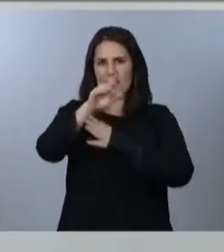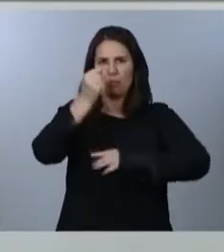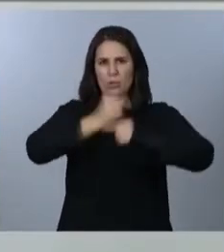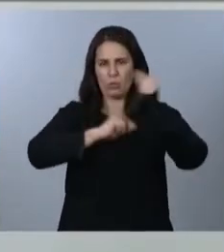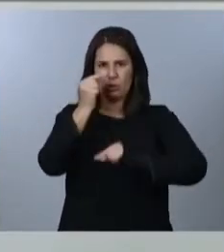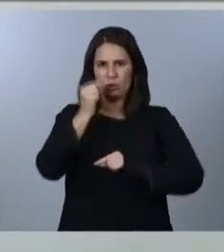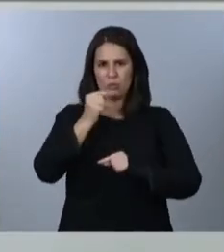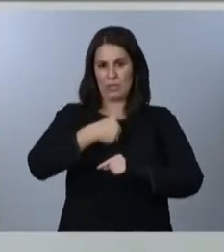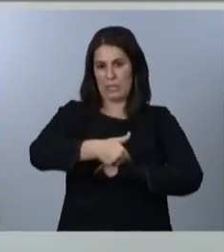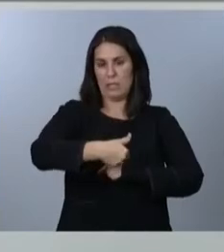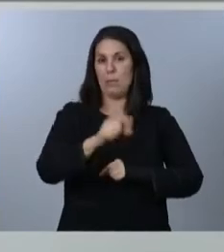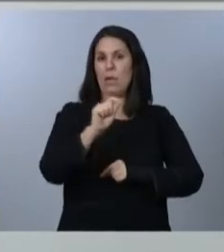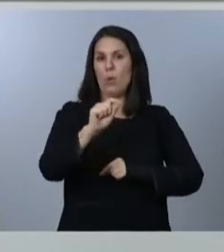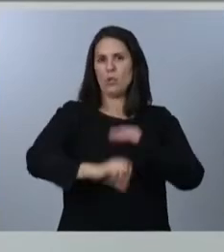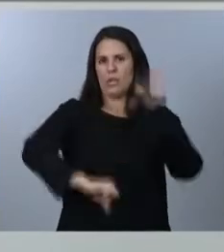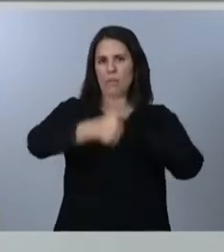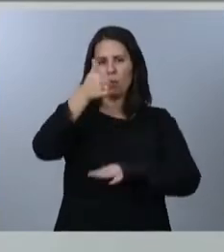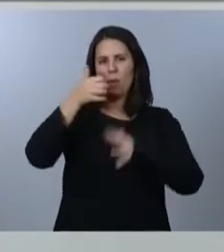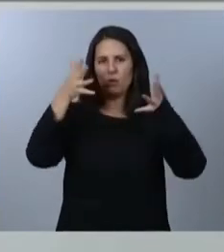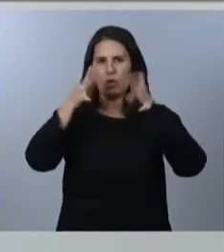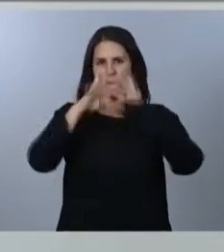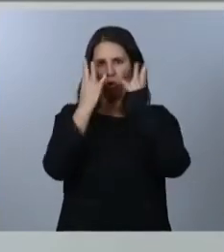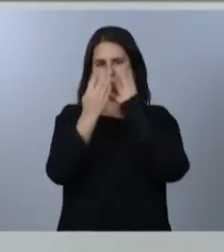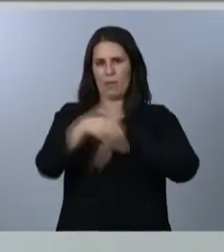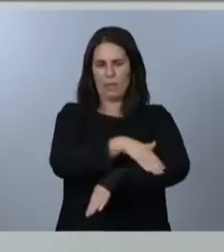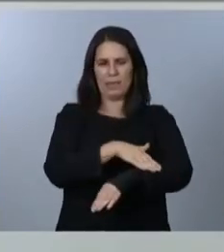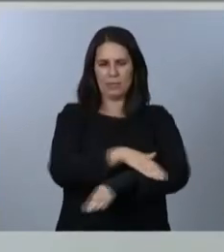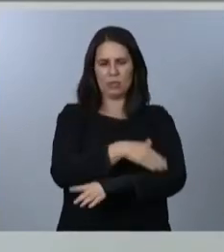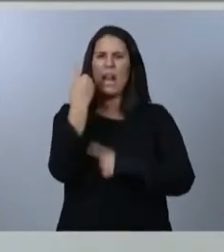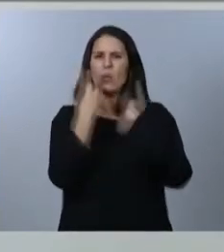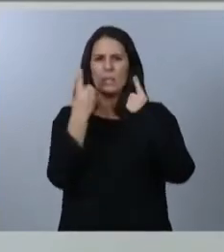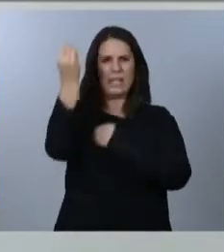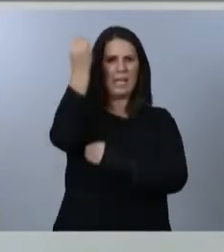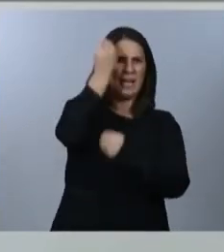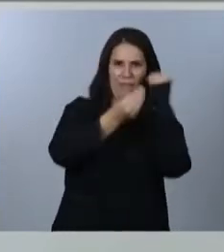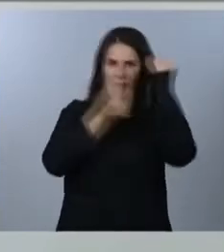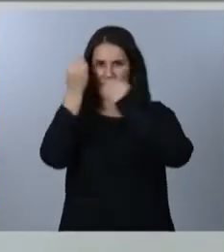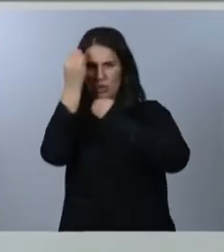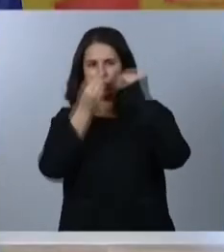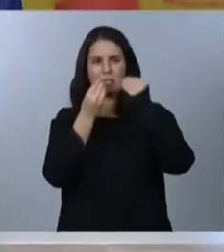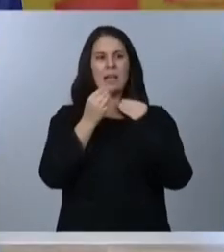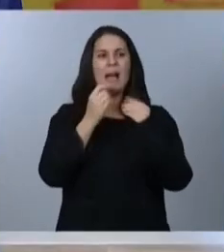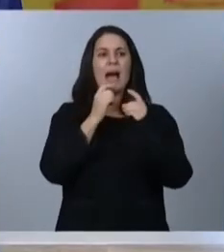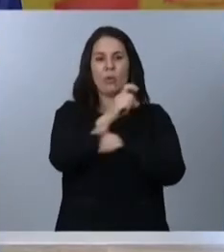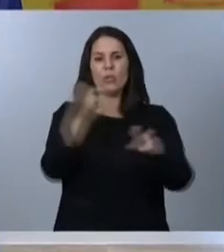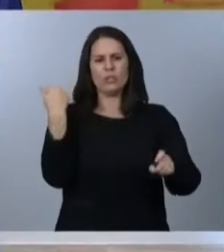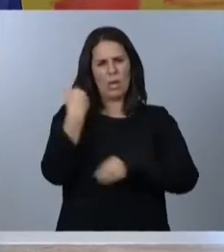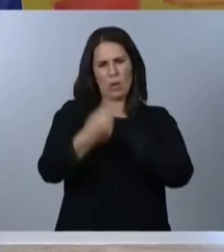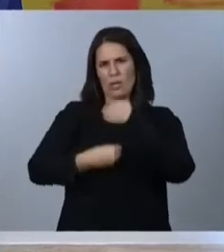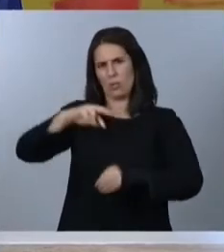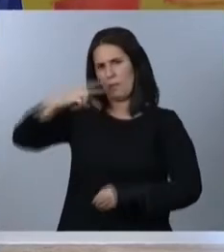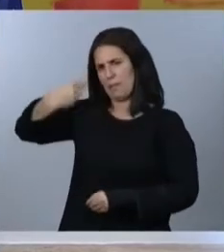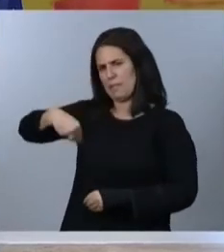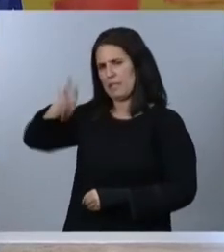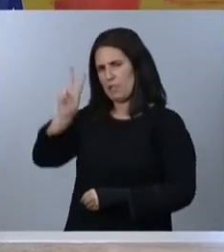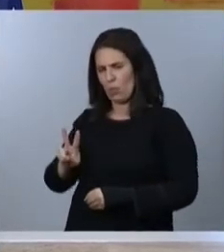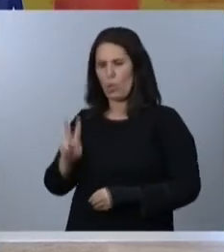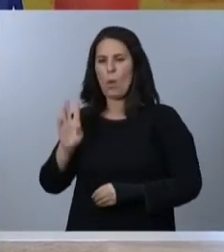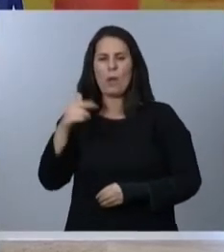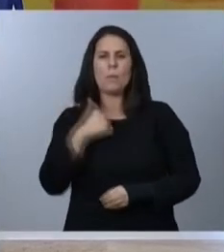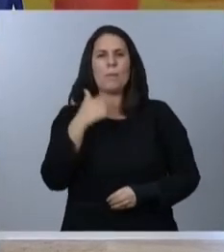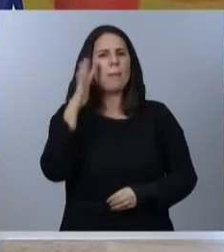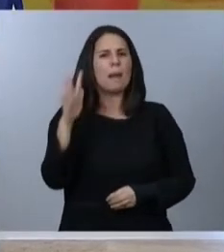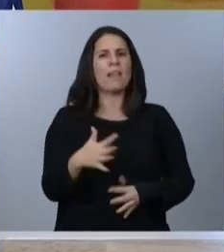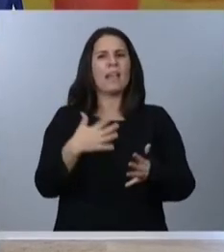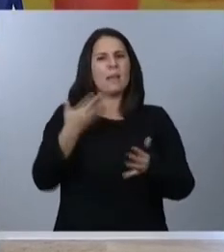minutos en el Consejo de Ministros. Algunas de las reflexiones y anuncios los ha hecho el vicepresidente segundo, pero me parece importante subrayarlos de nuevo,